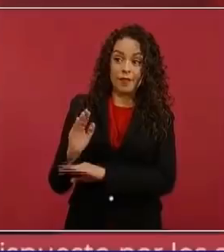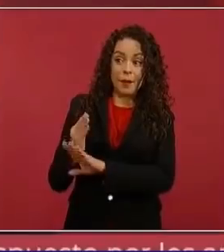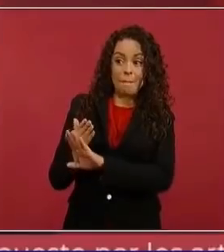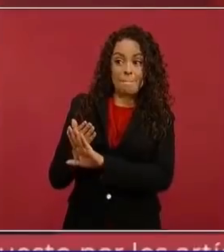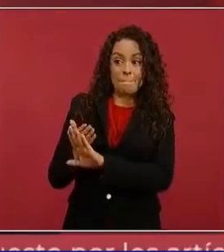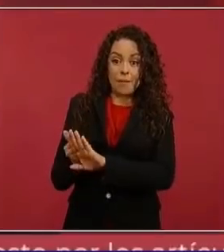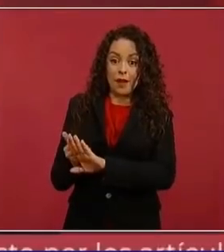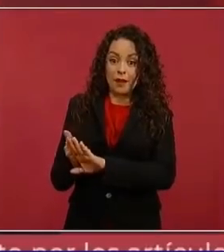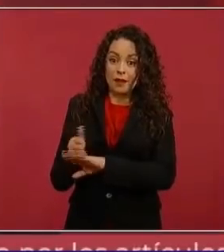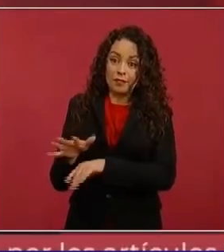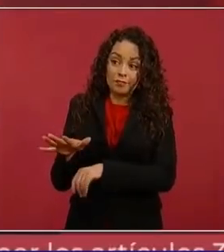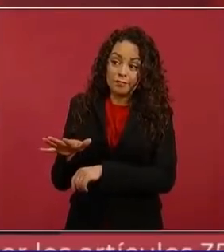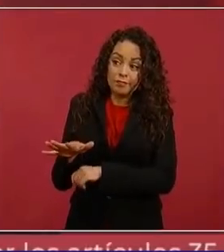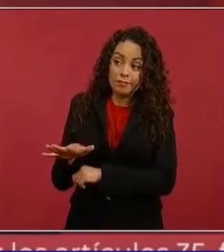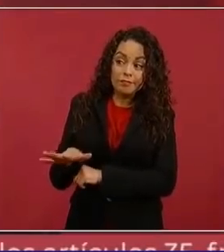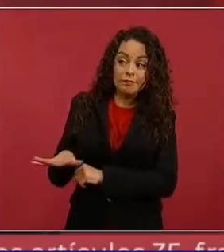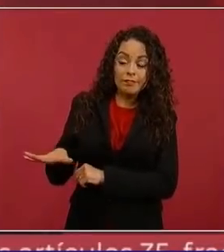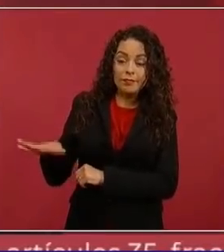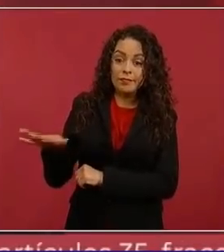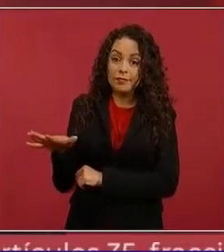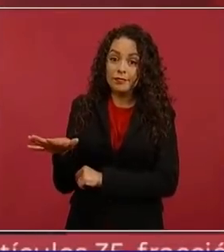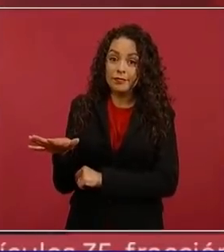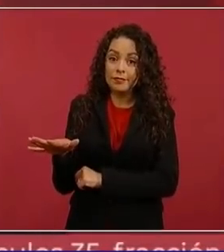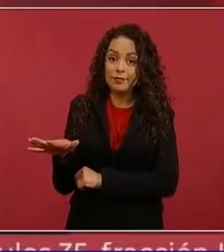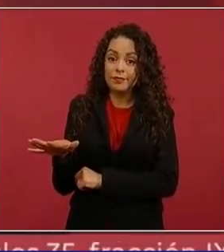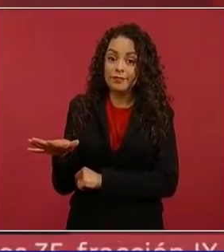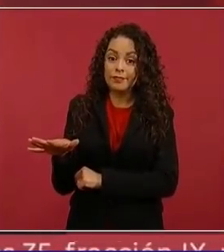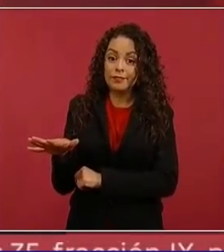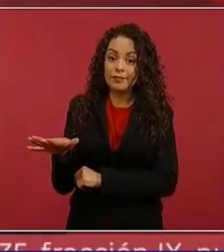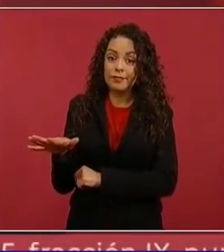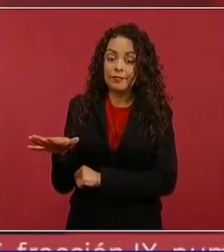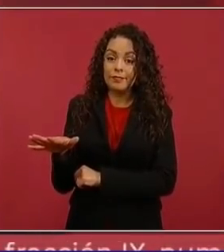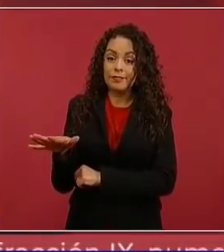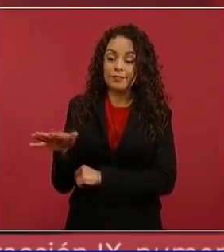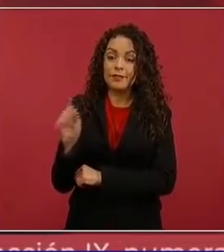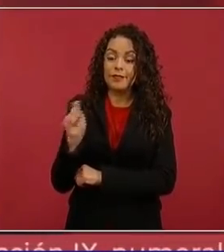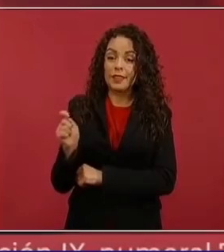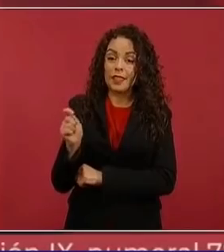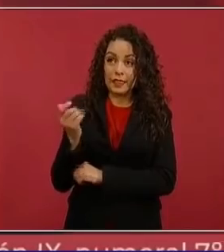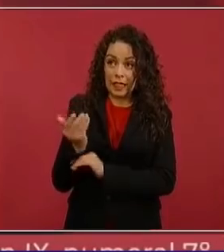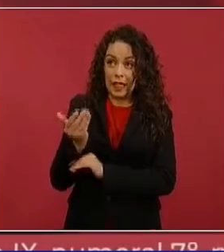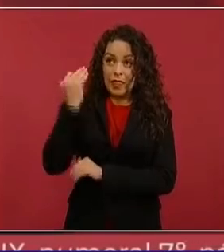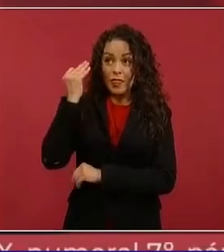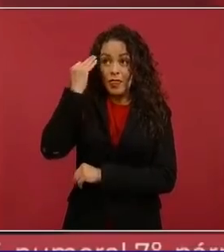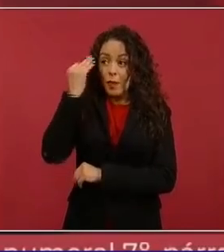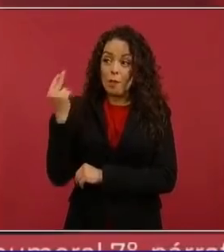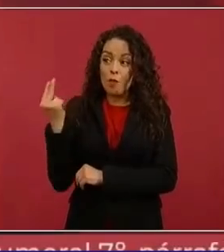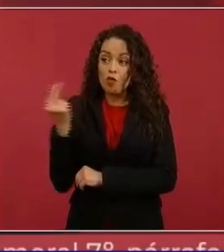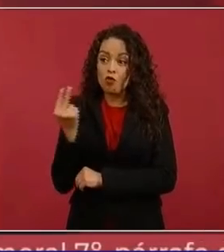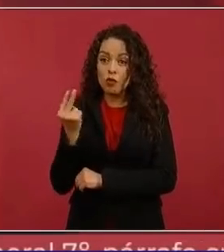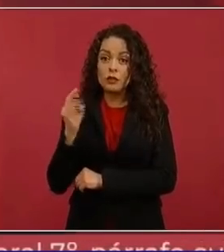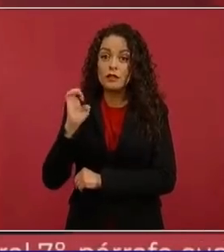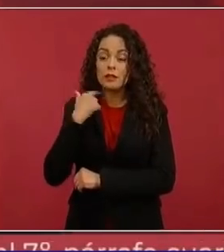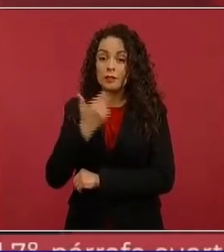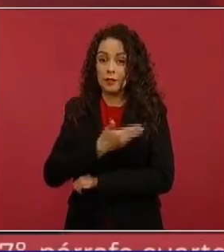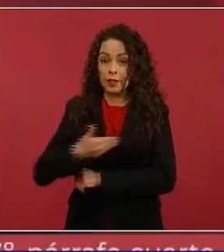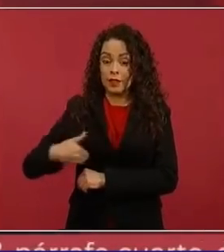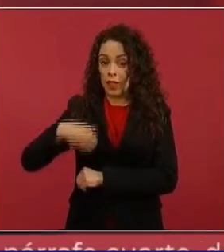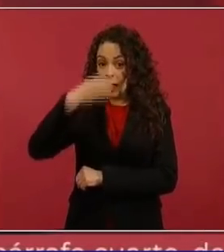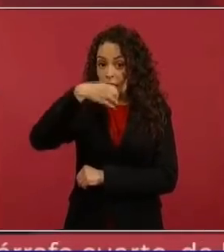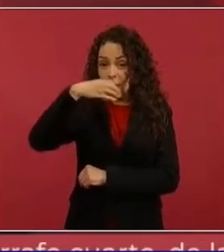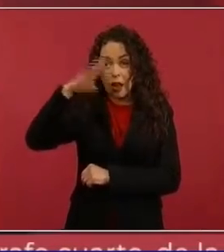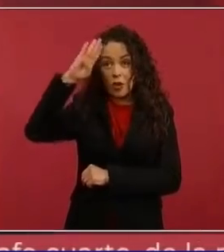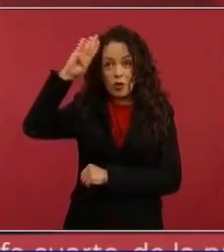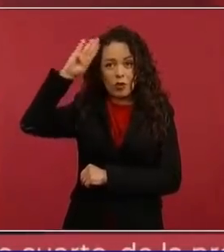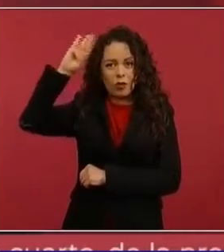lidiario del general Cárdenas y de Adolfo López Mateos? ¿En